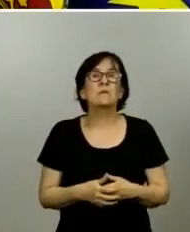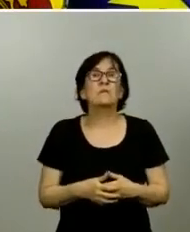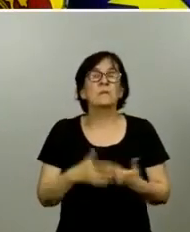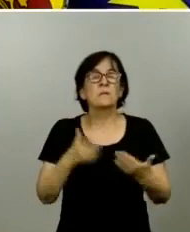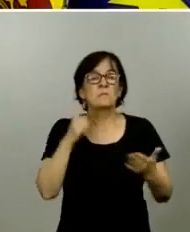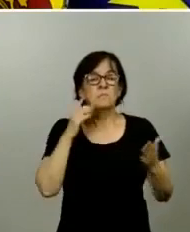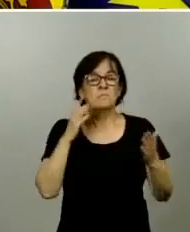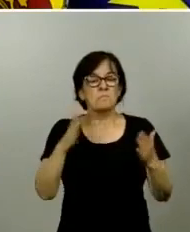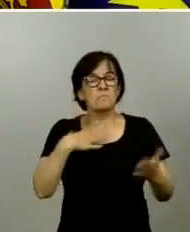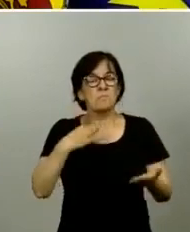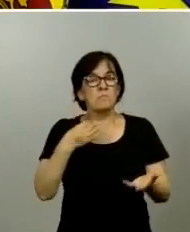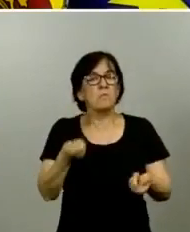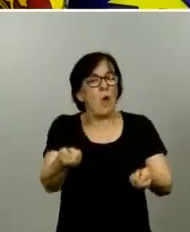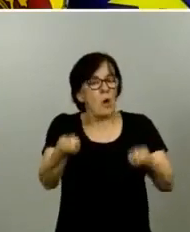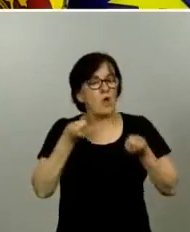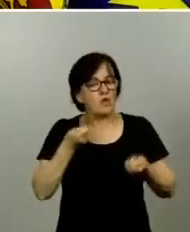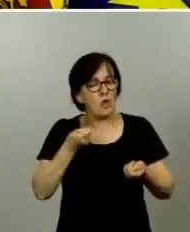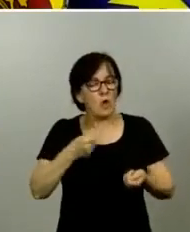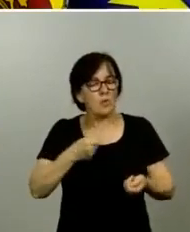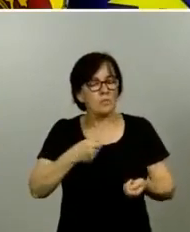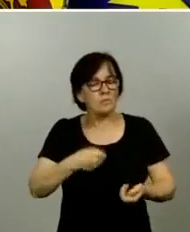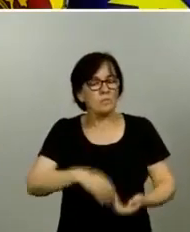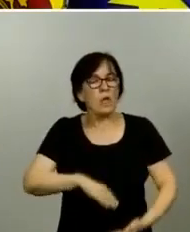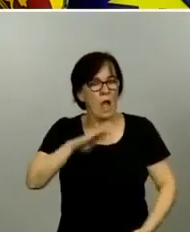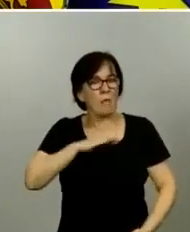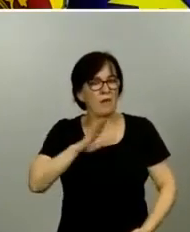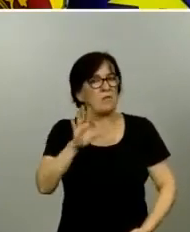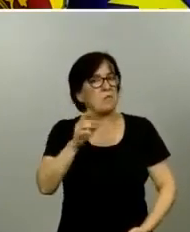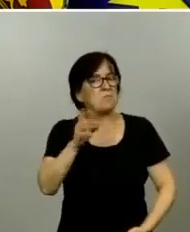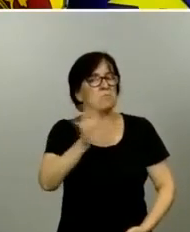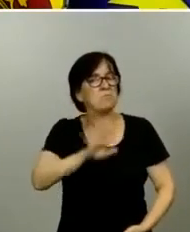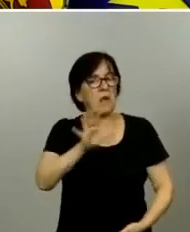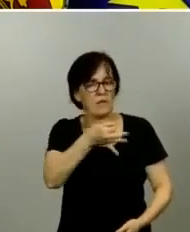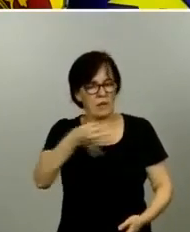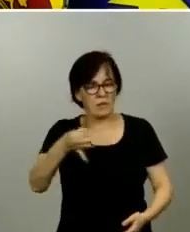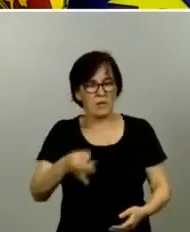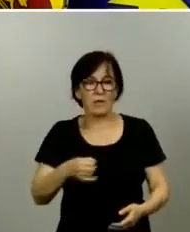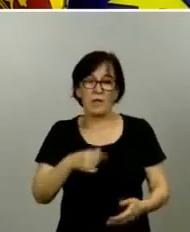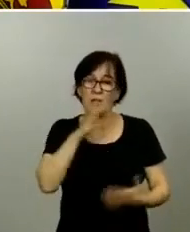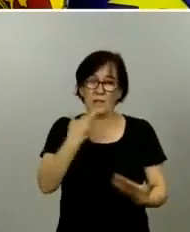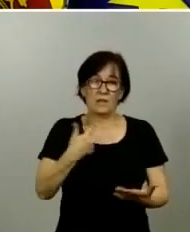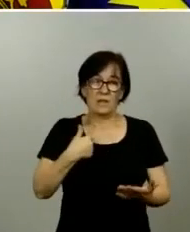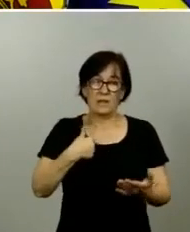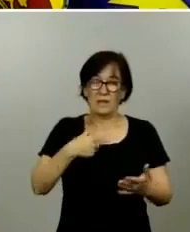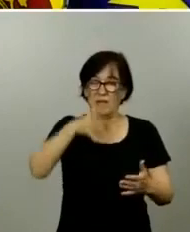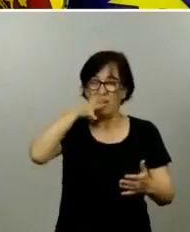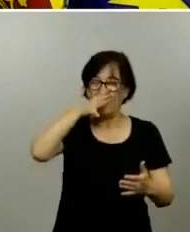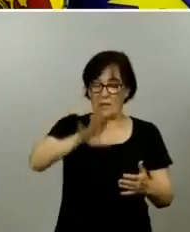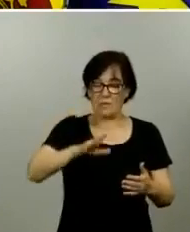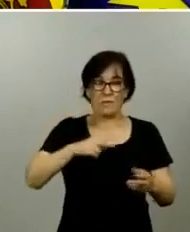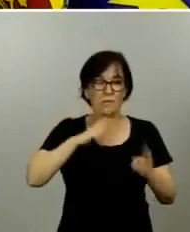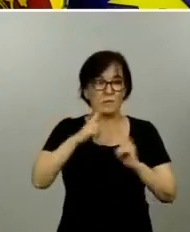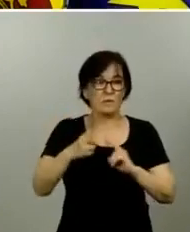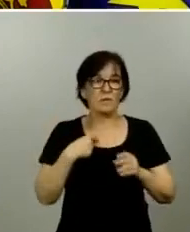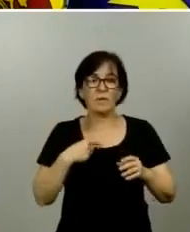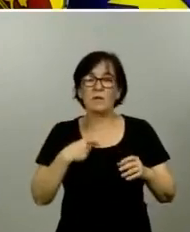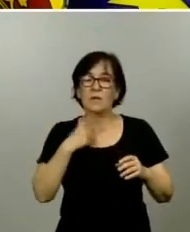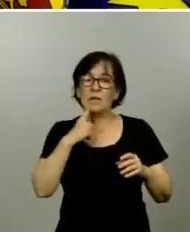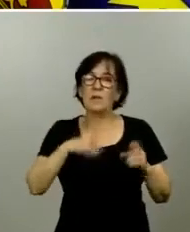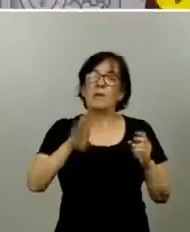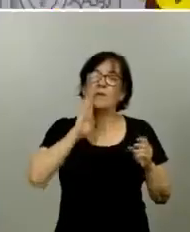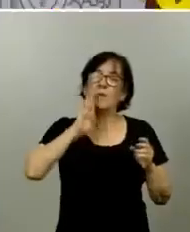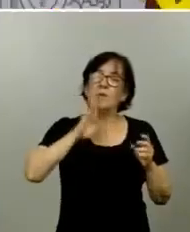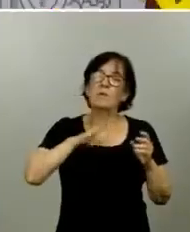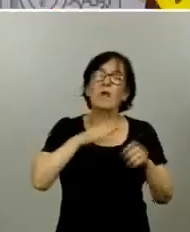de control parece muy adecuada. En cuanto a mi denuncia y antes de pasar a la respuesta me quiero unir a lo que ha dicho el